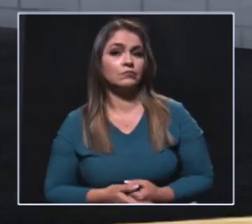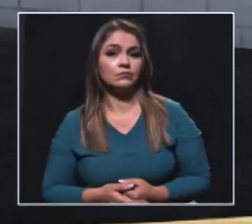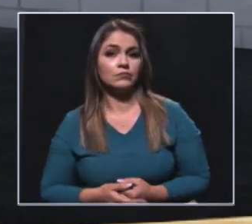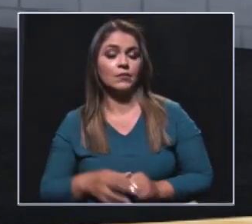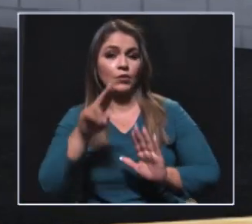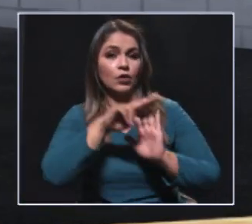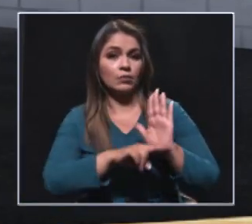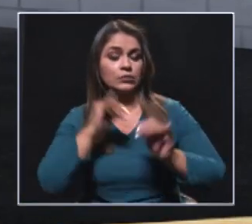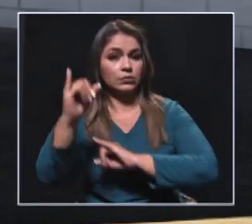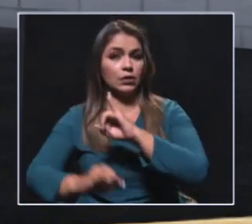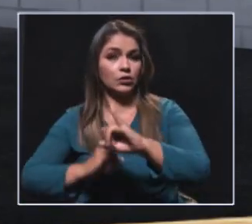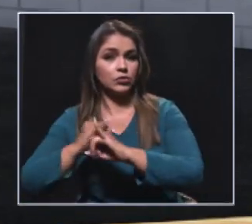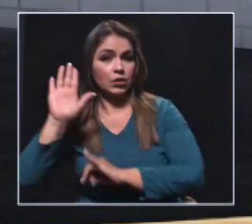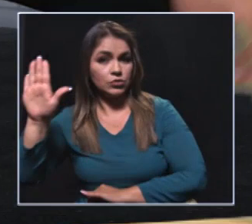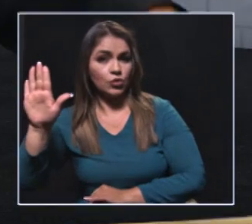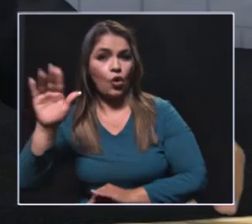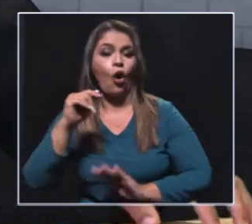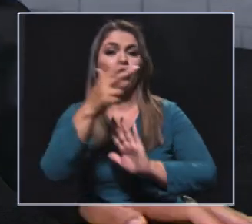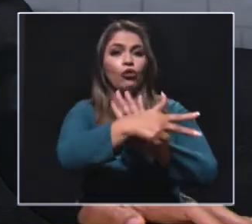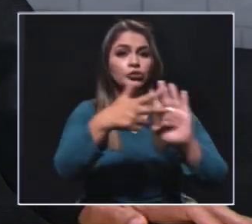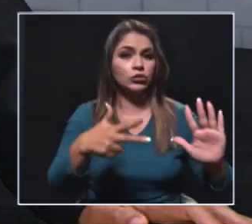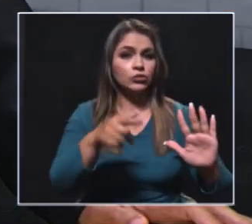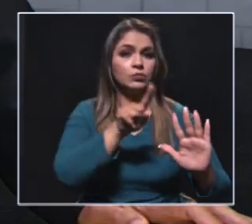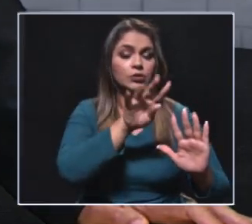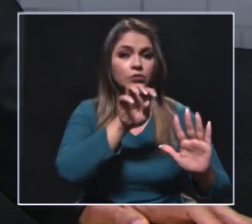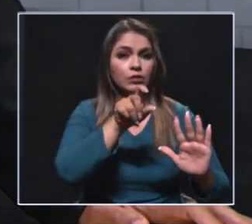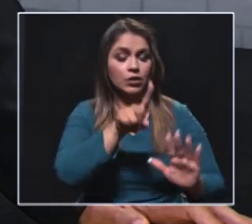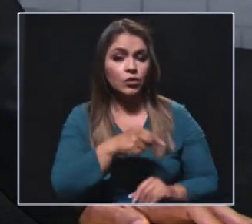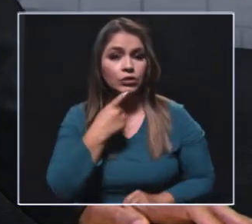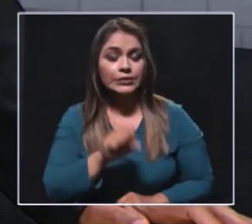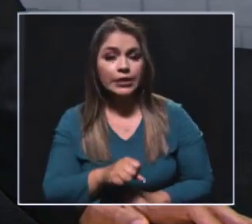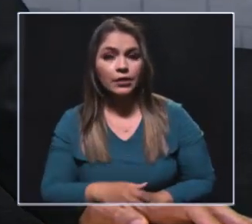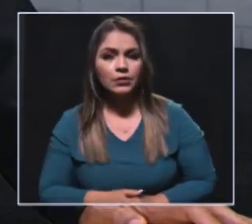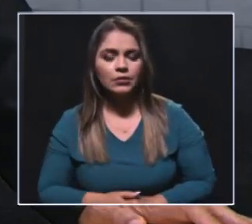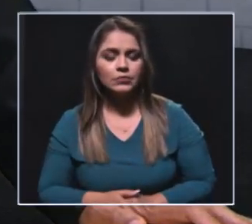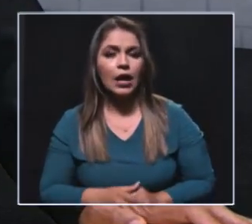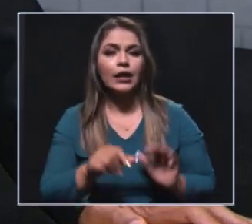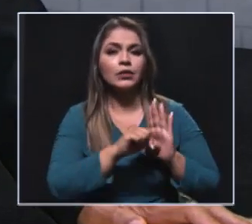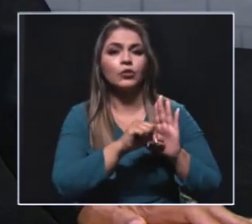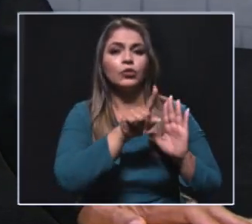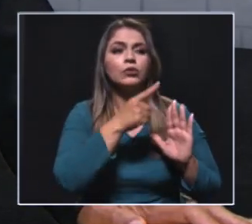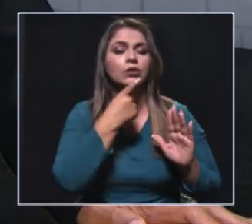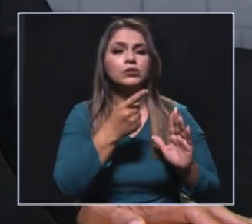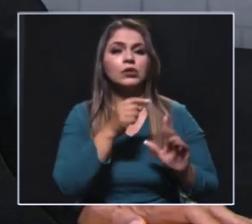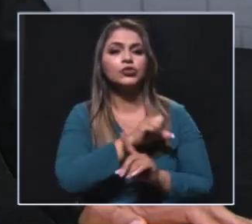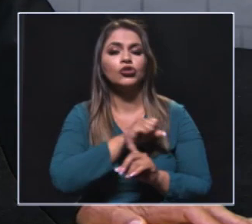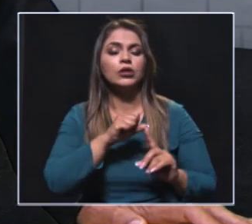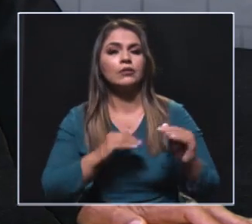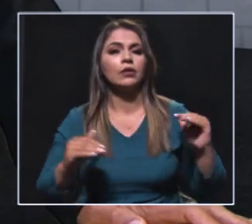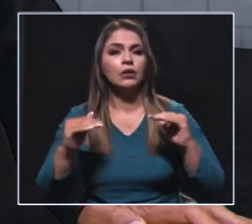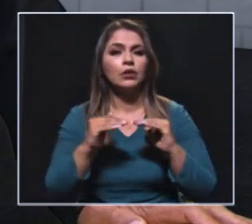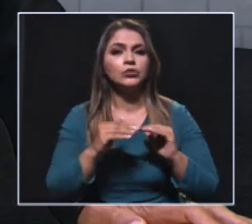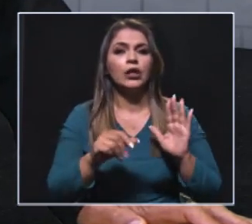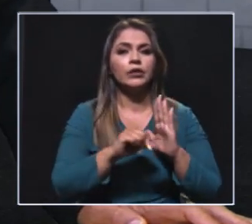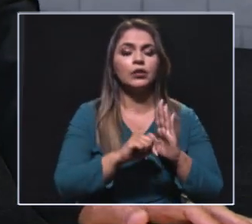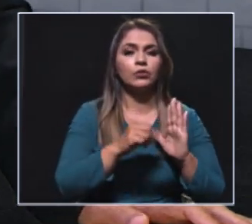las normas internacionales, no solamente por la constitución del 91, hay uno que su artículo primero, Juan Carlos, es que somos un Estado social de derecho, y el artículo